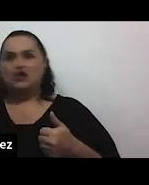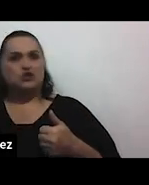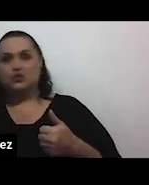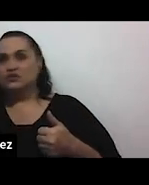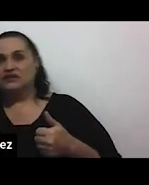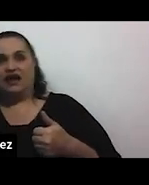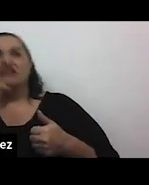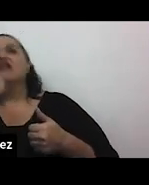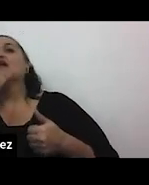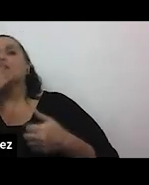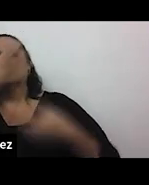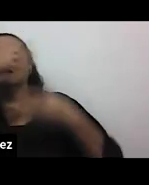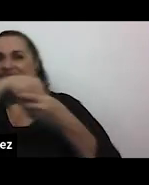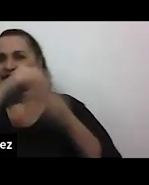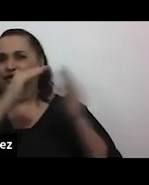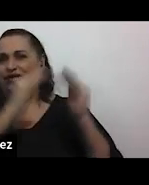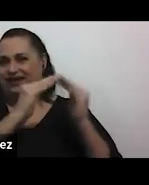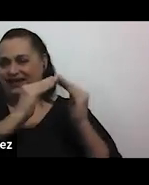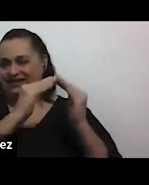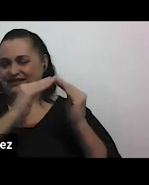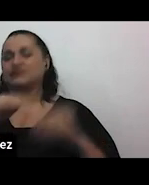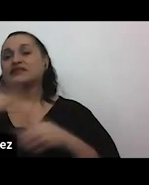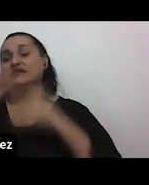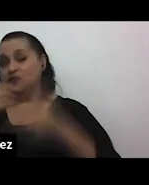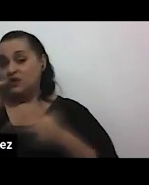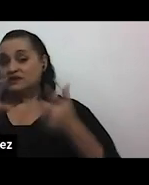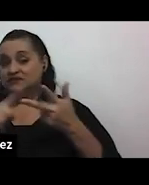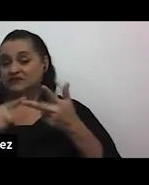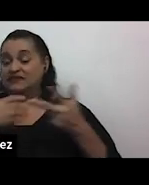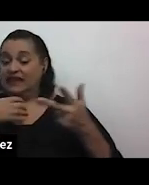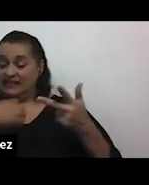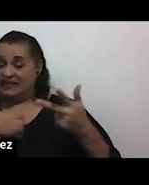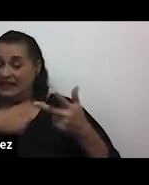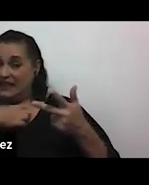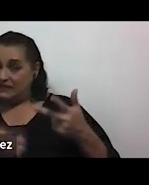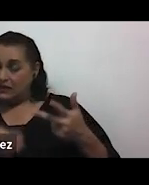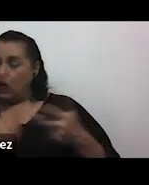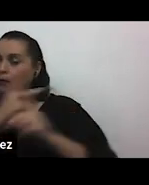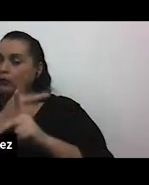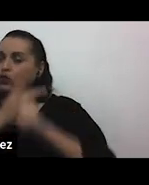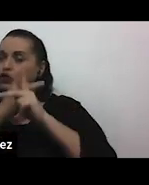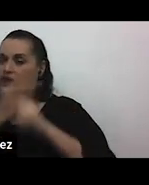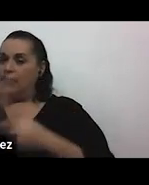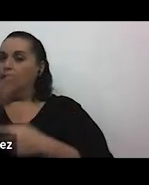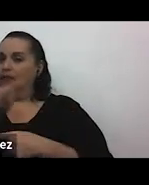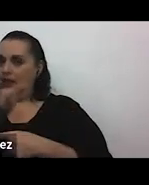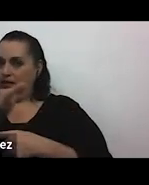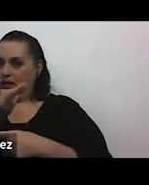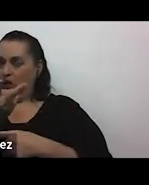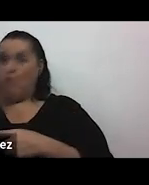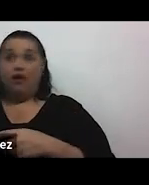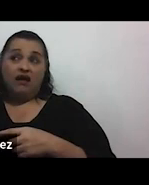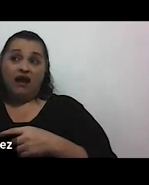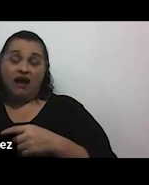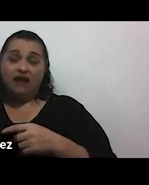a lo interno luego el deseo de proteger a la pareja en el sentido de que hay que partir de la idea de que ahí hubo un vínculo afectivo de que ahí